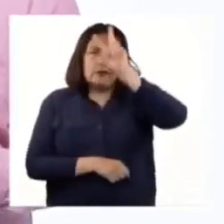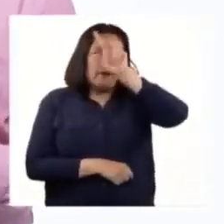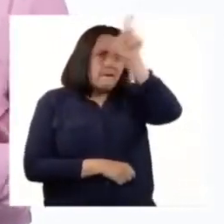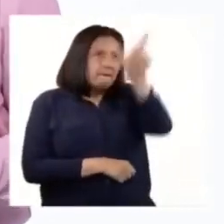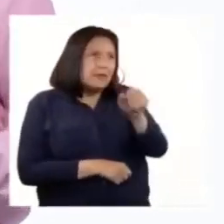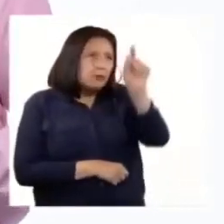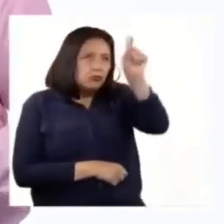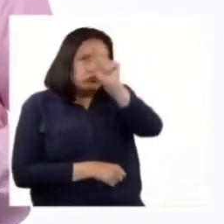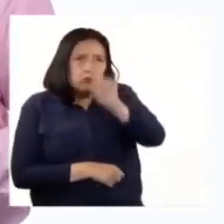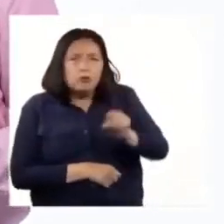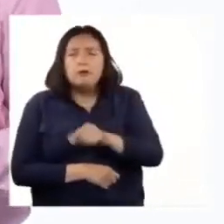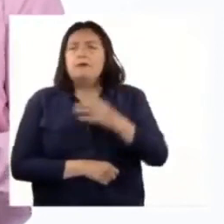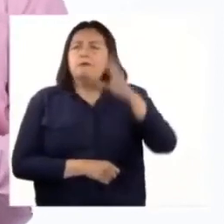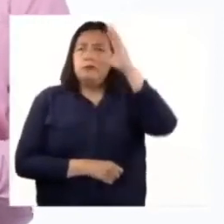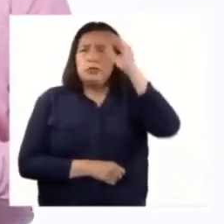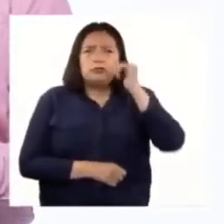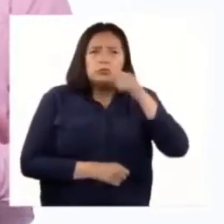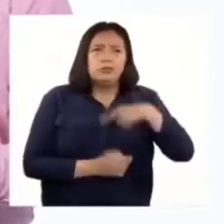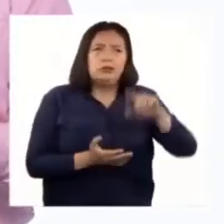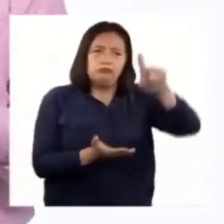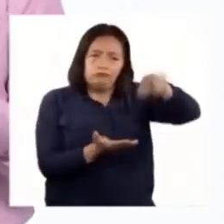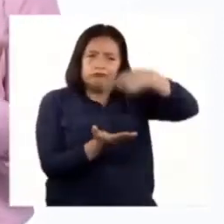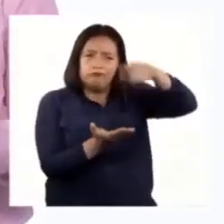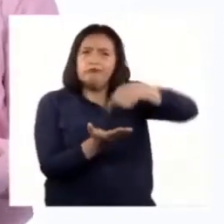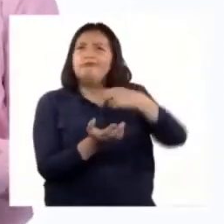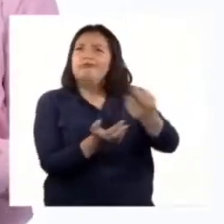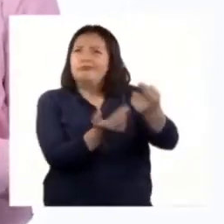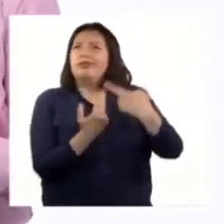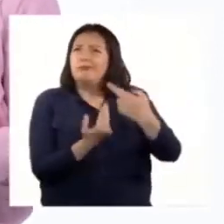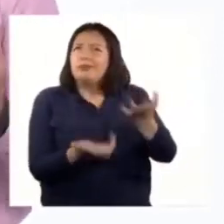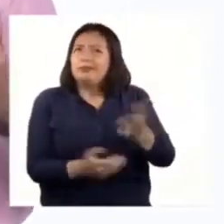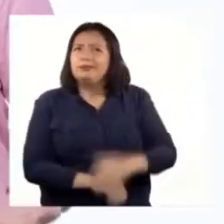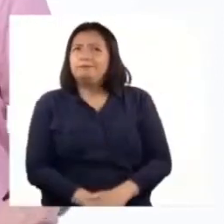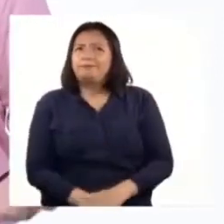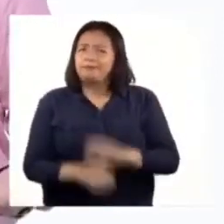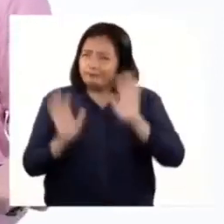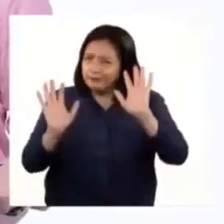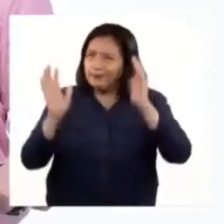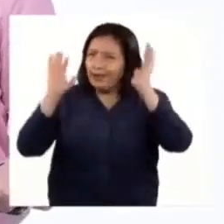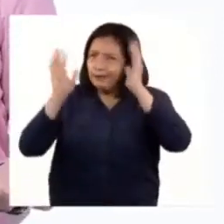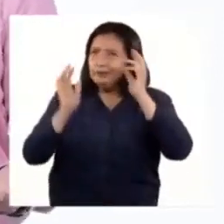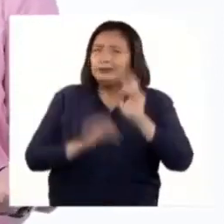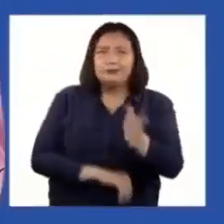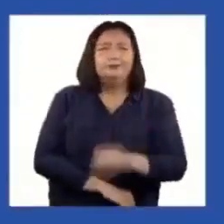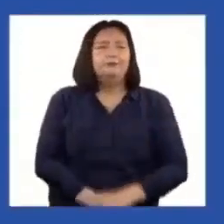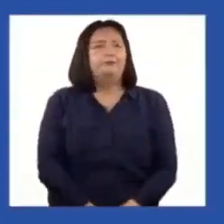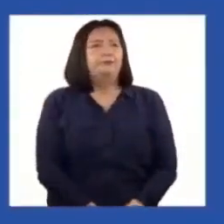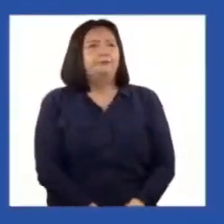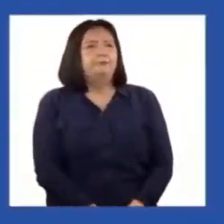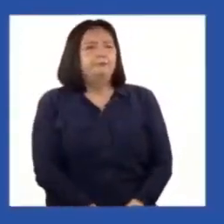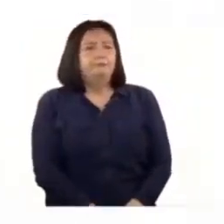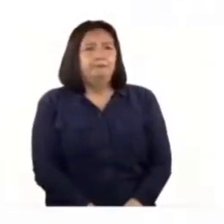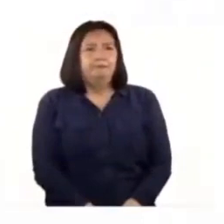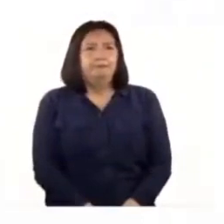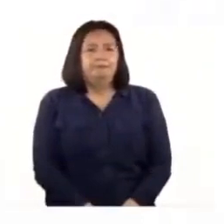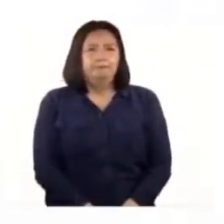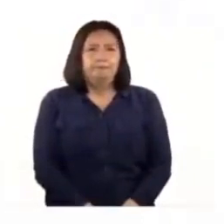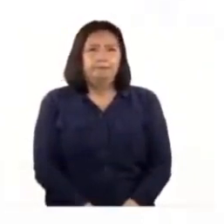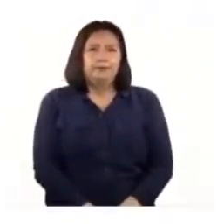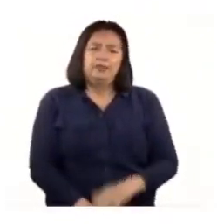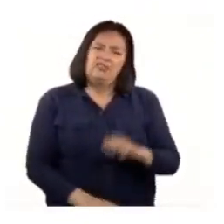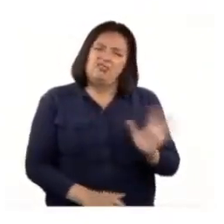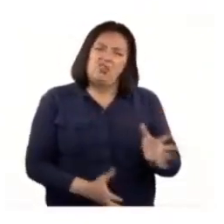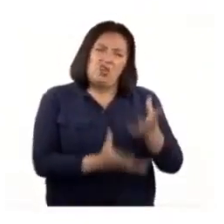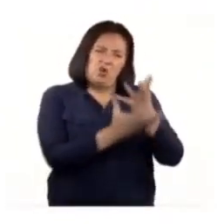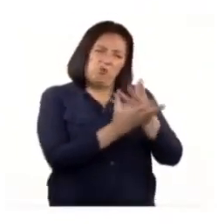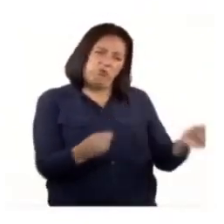y varias chicas y chicos nos han hecho llegar sus respuestas. ¡Vamos a escucharlas! La